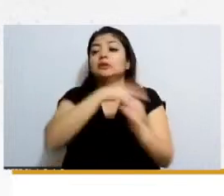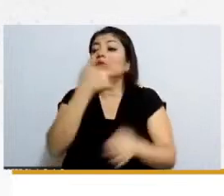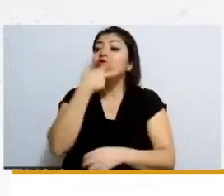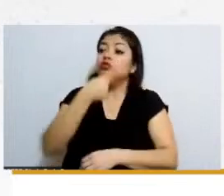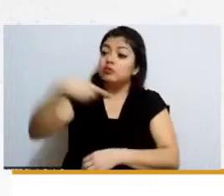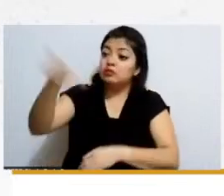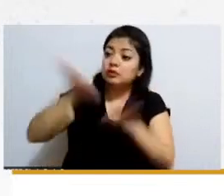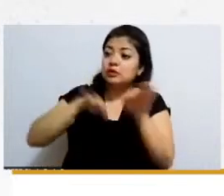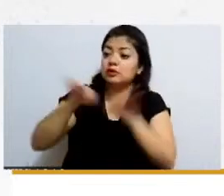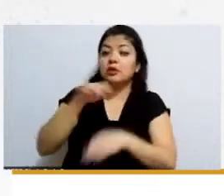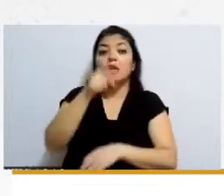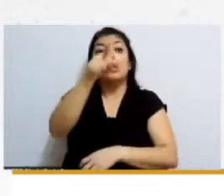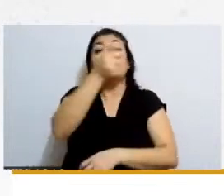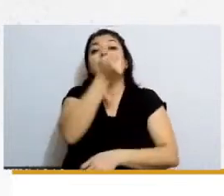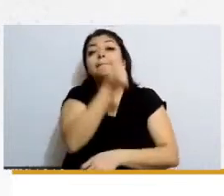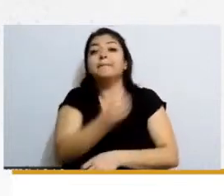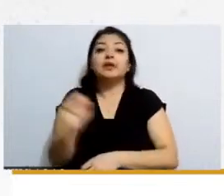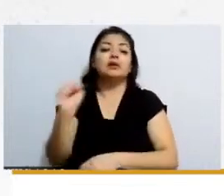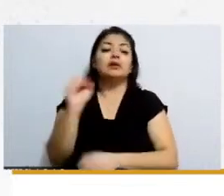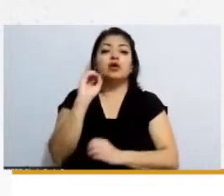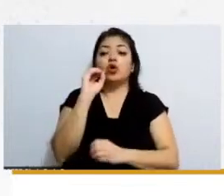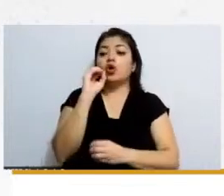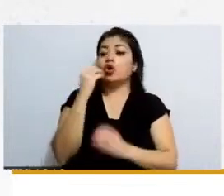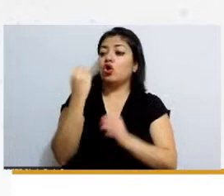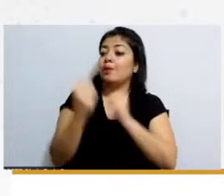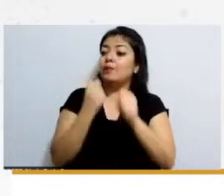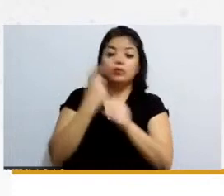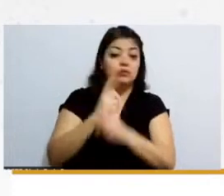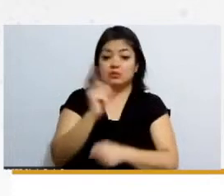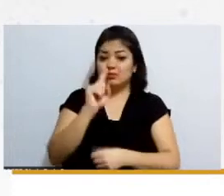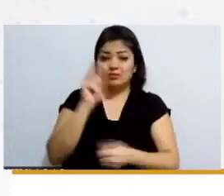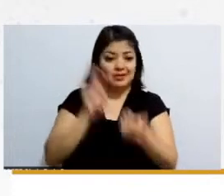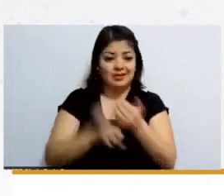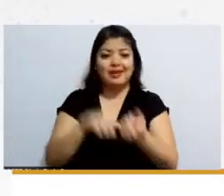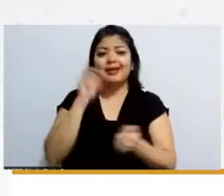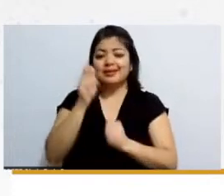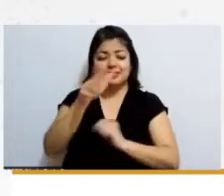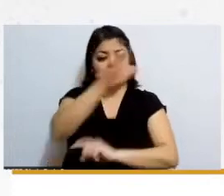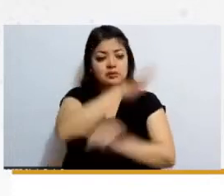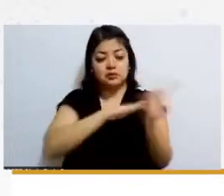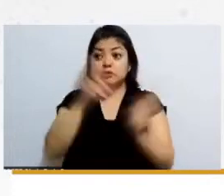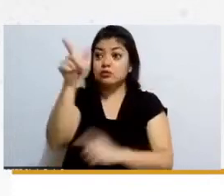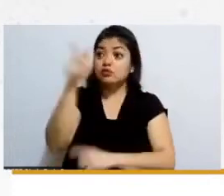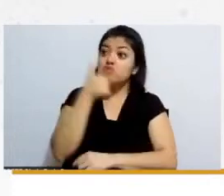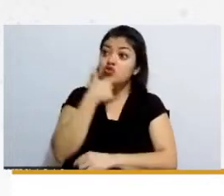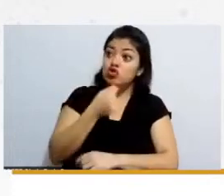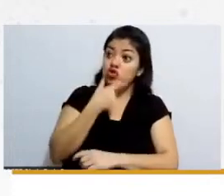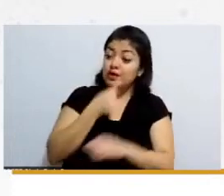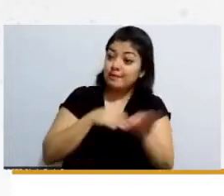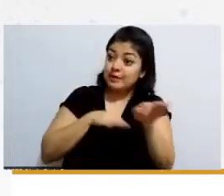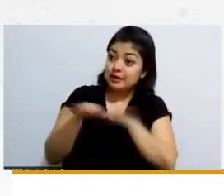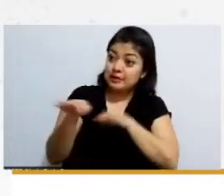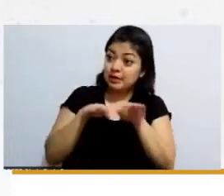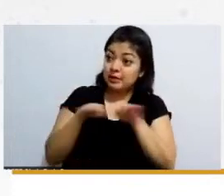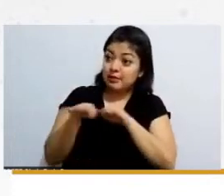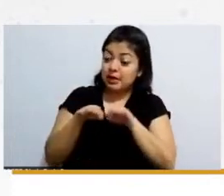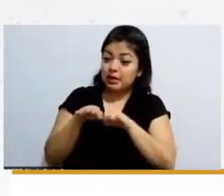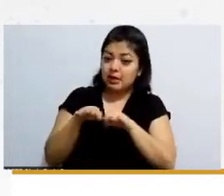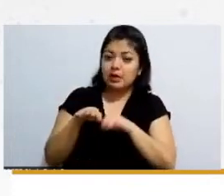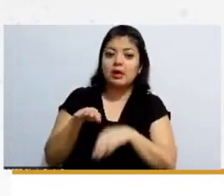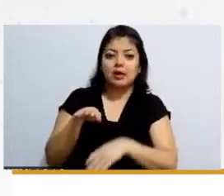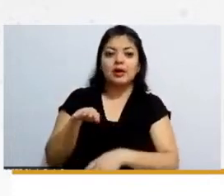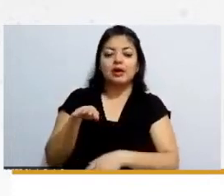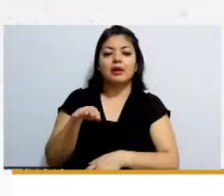capacidades o por falta de oportunidades sino por la si el hombre trabajaba entonces